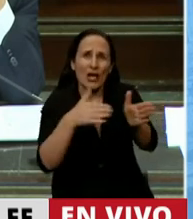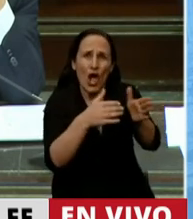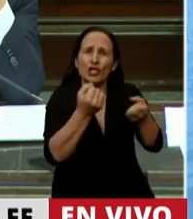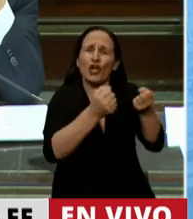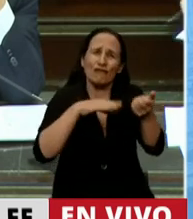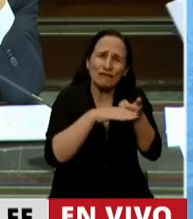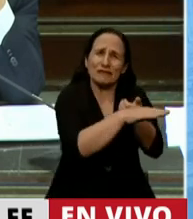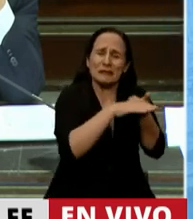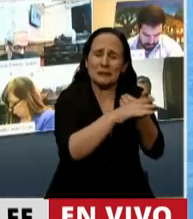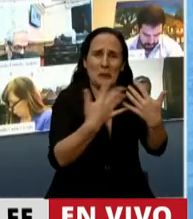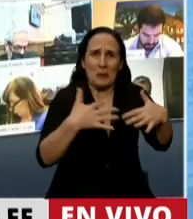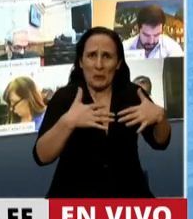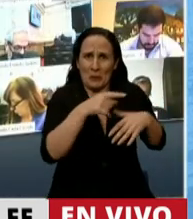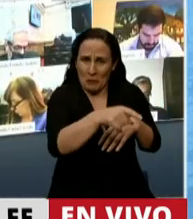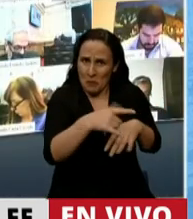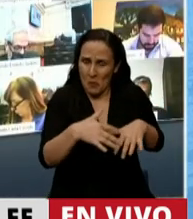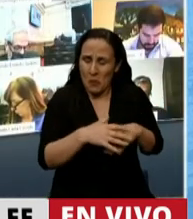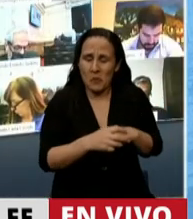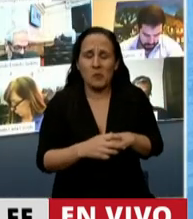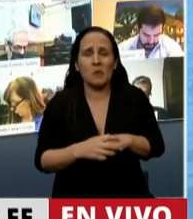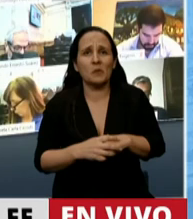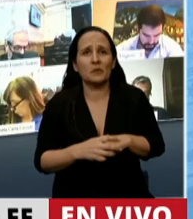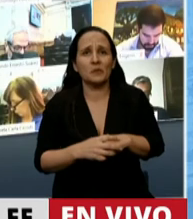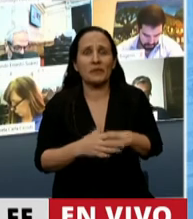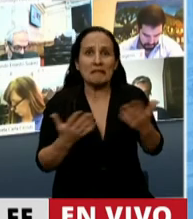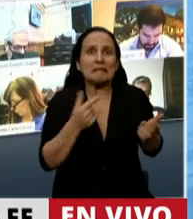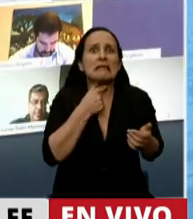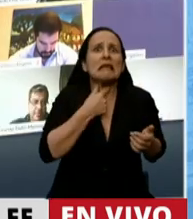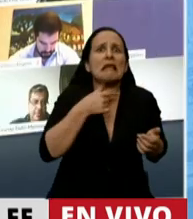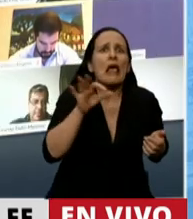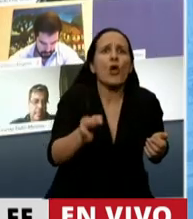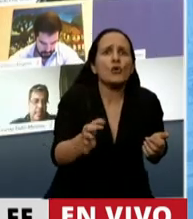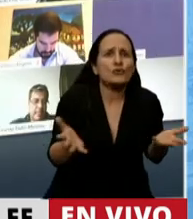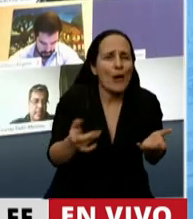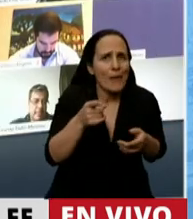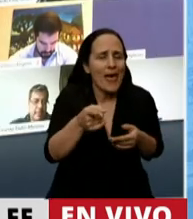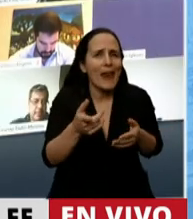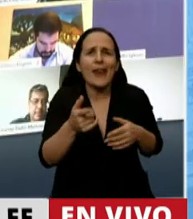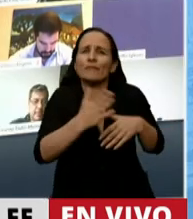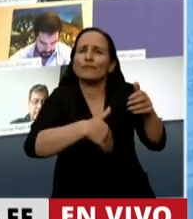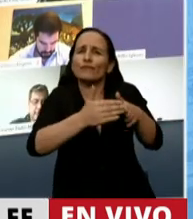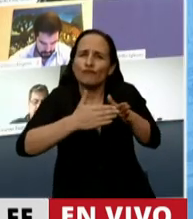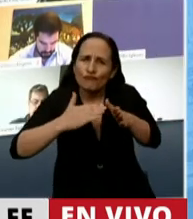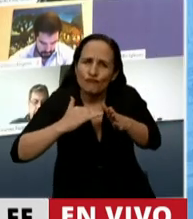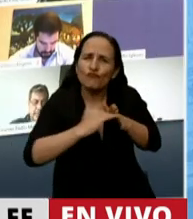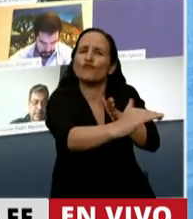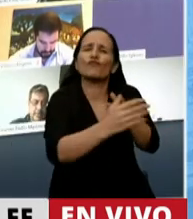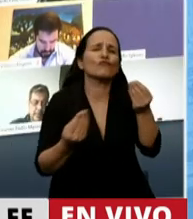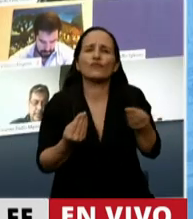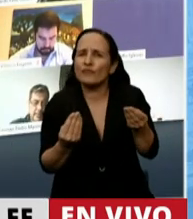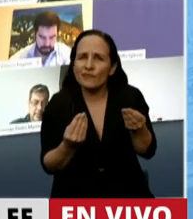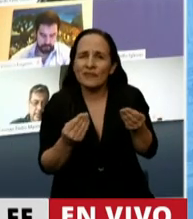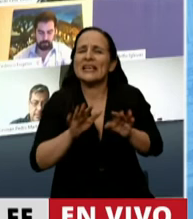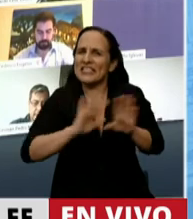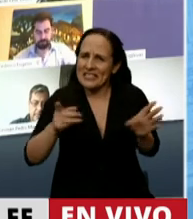la vida de muchísimos usuarios de las mismas. Quisiera saber el plazo de obra de lo que usted me contaba en la